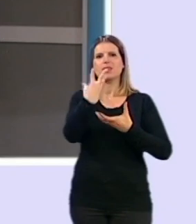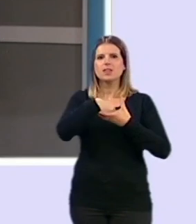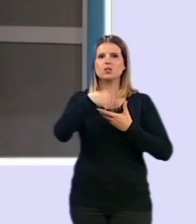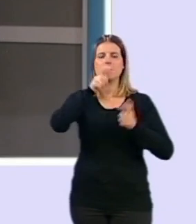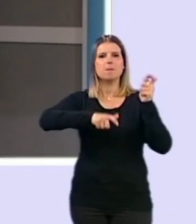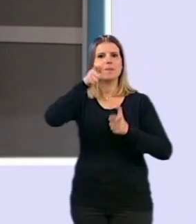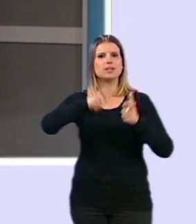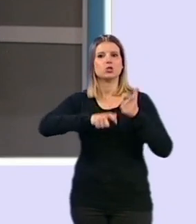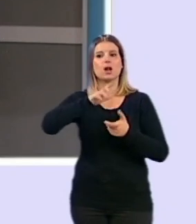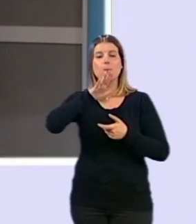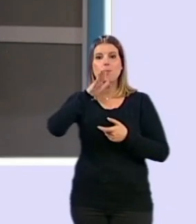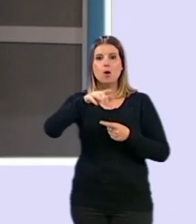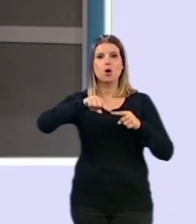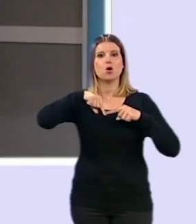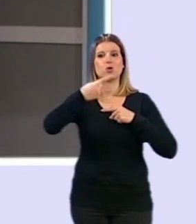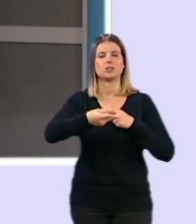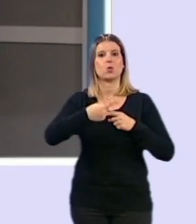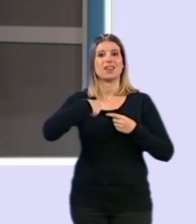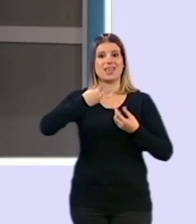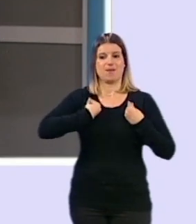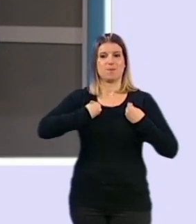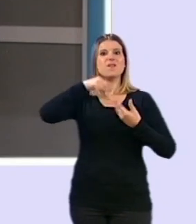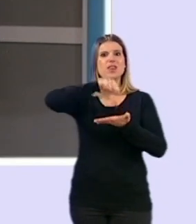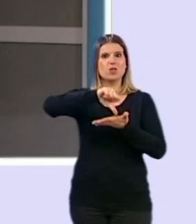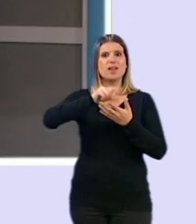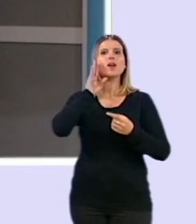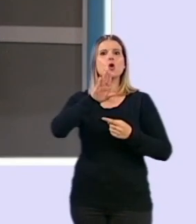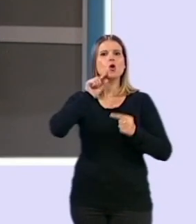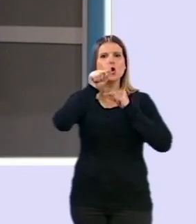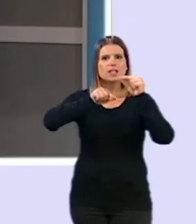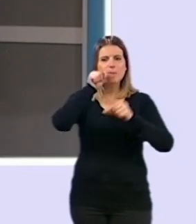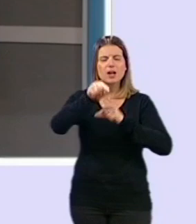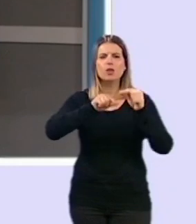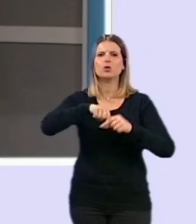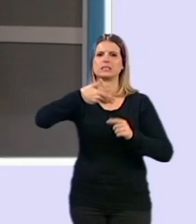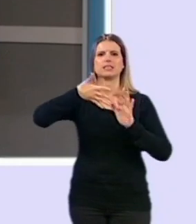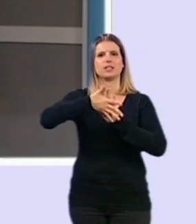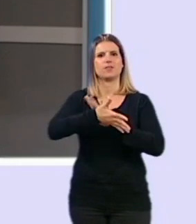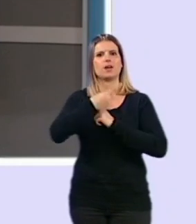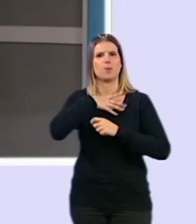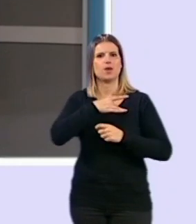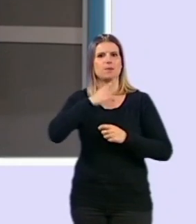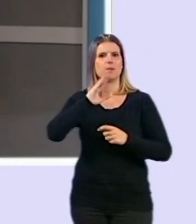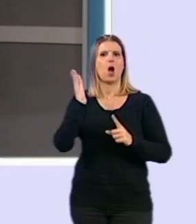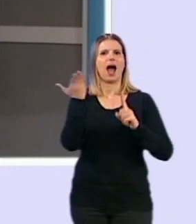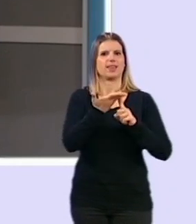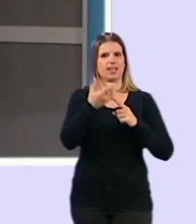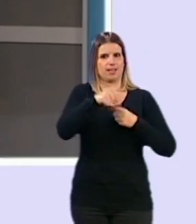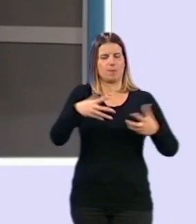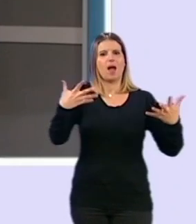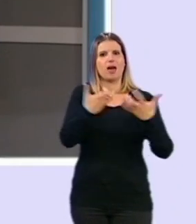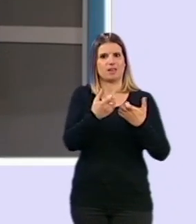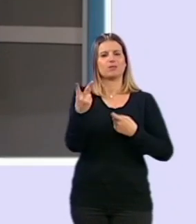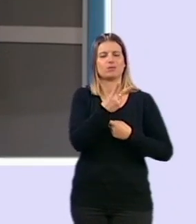que fallecen como consecuencia de vivir en ciudades que están muy contaminadas. Un dato muy importante también a tener en cuenta. Hablaba del